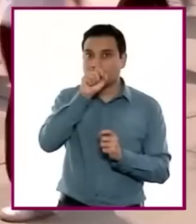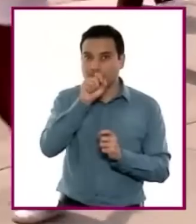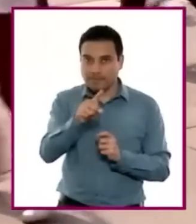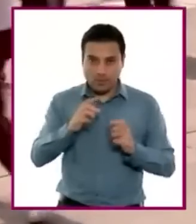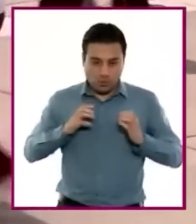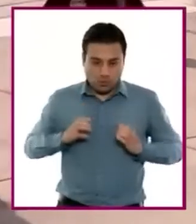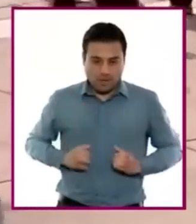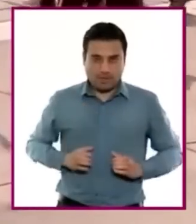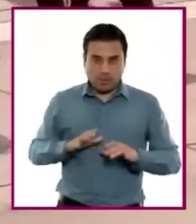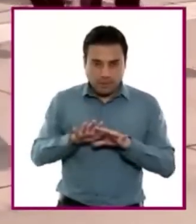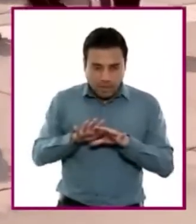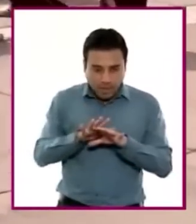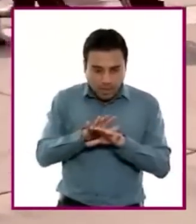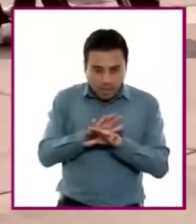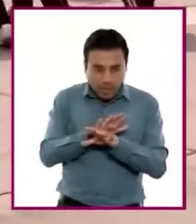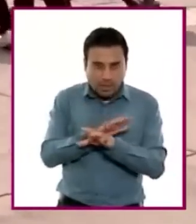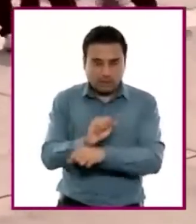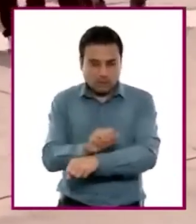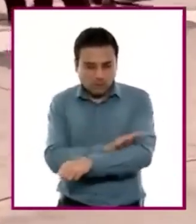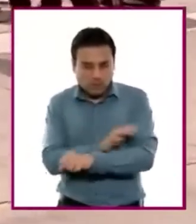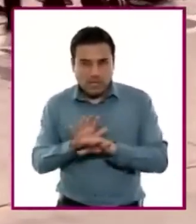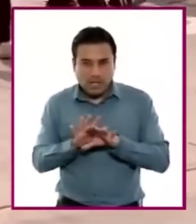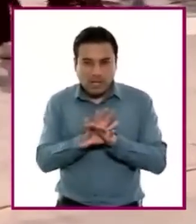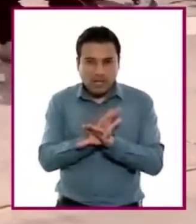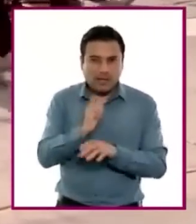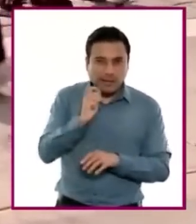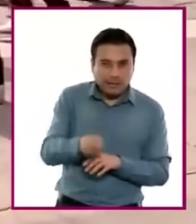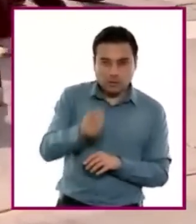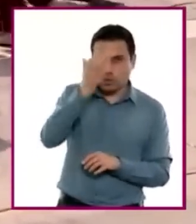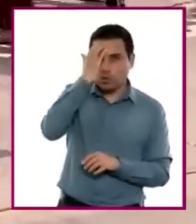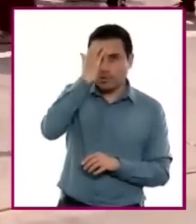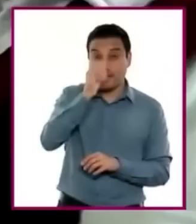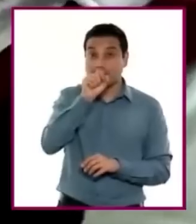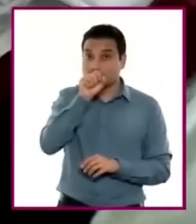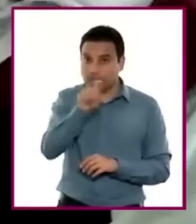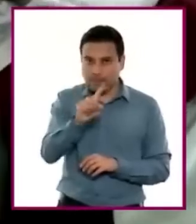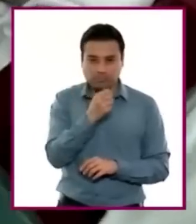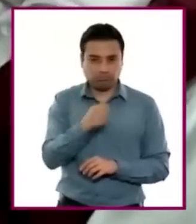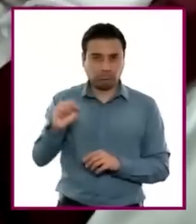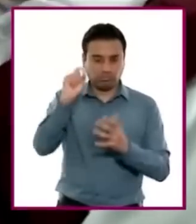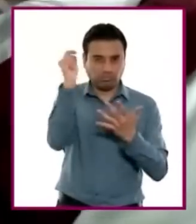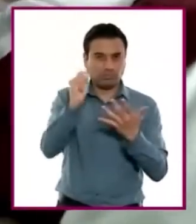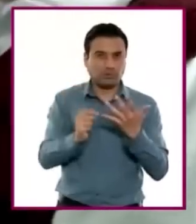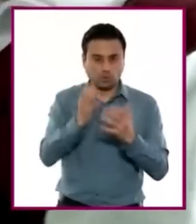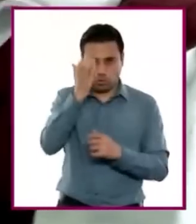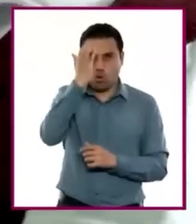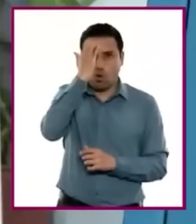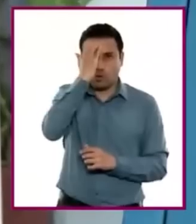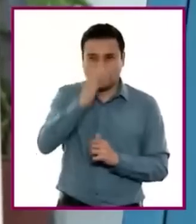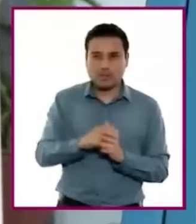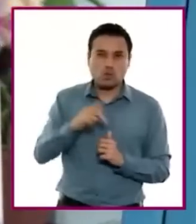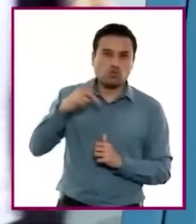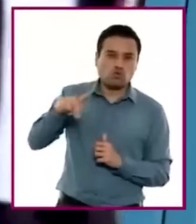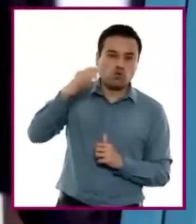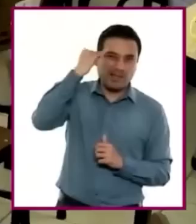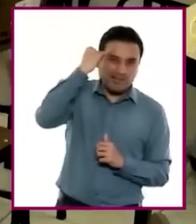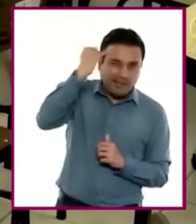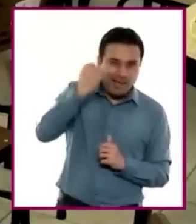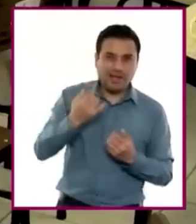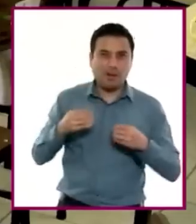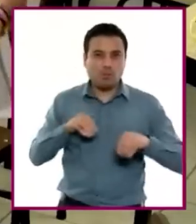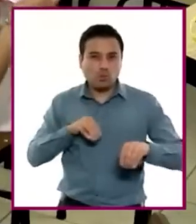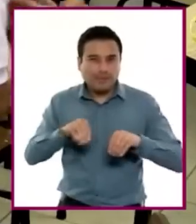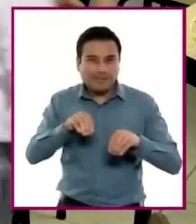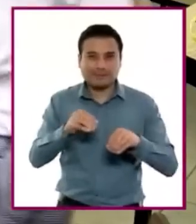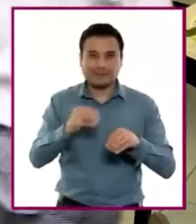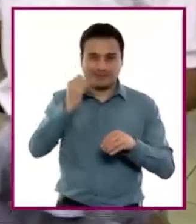físicos y emocionales, la de autoconciencia de sus potencialidades afectivas, motrices, creativas, de interacción y